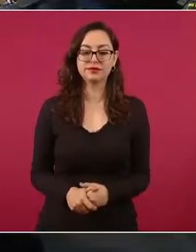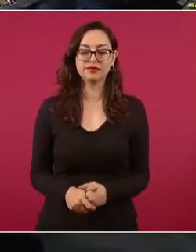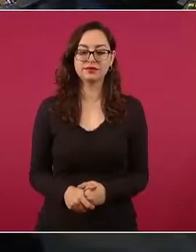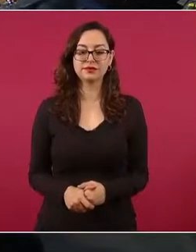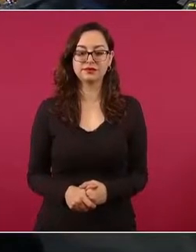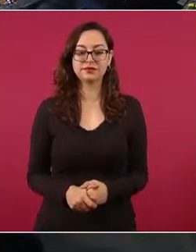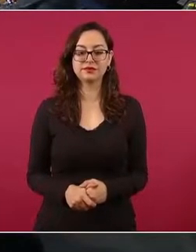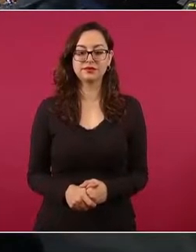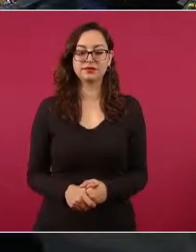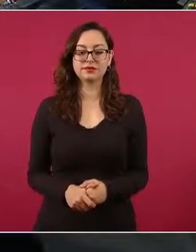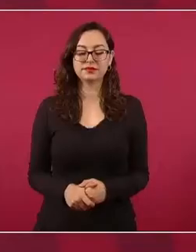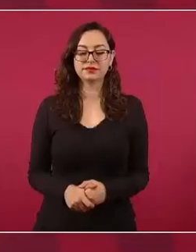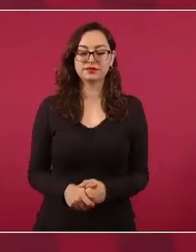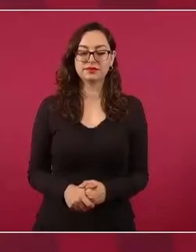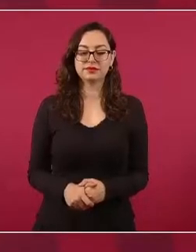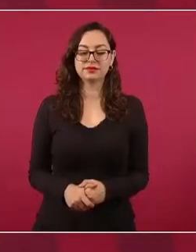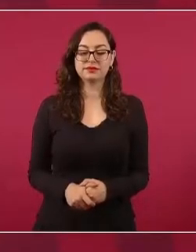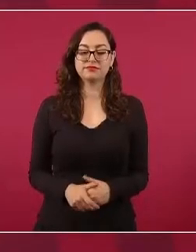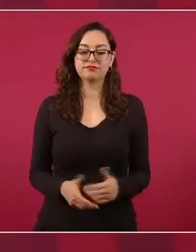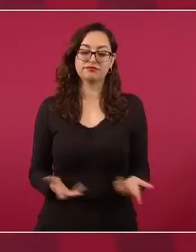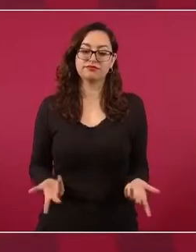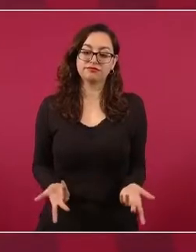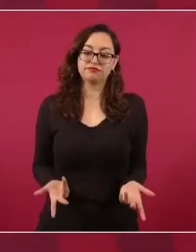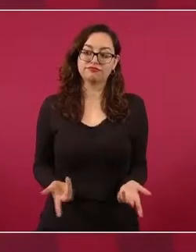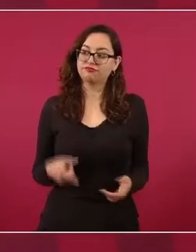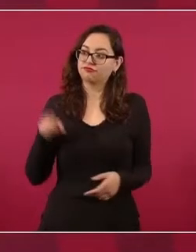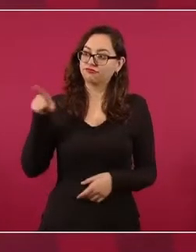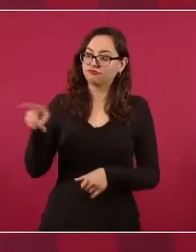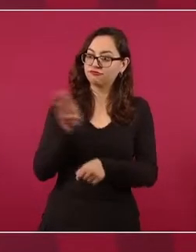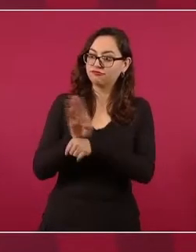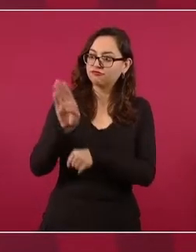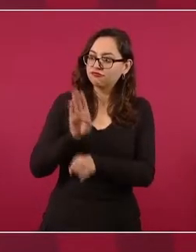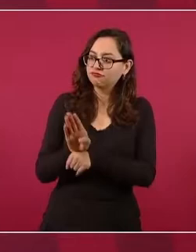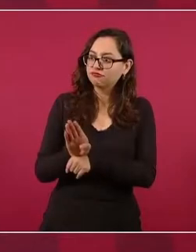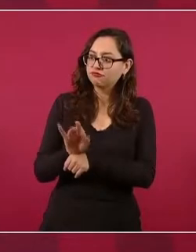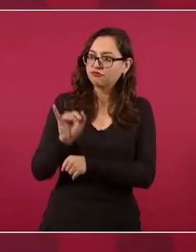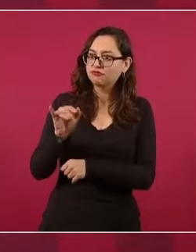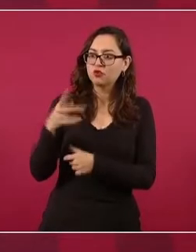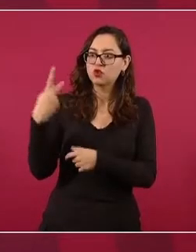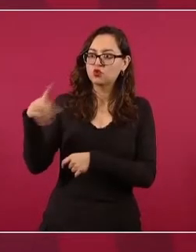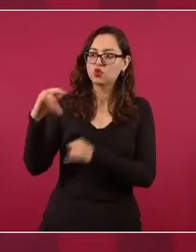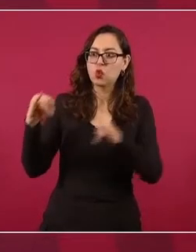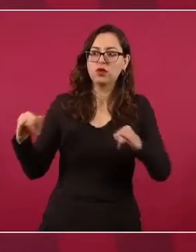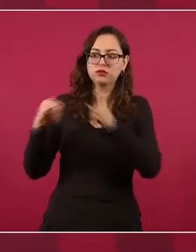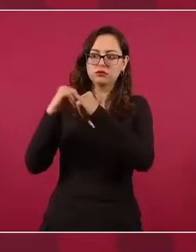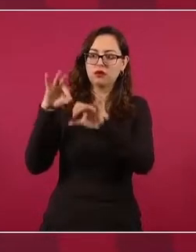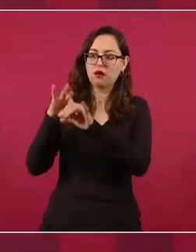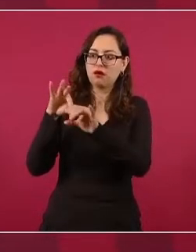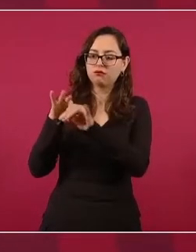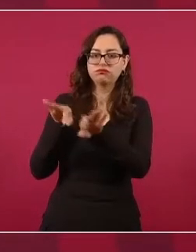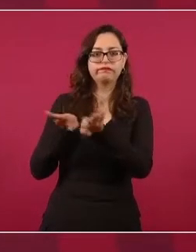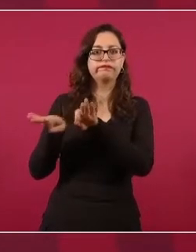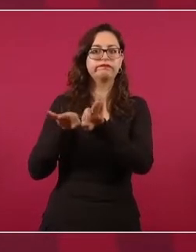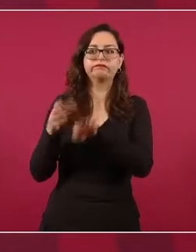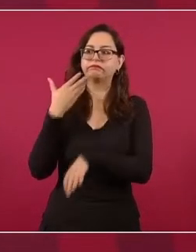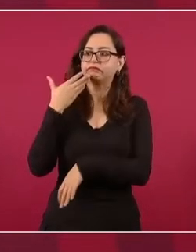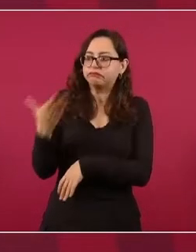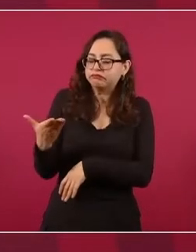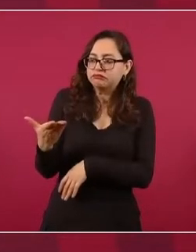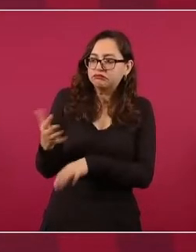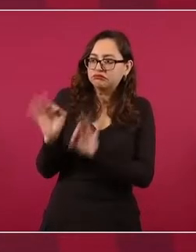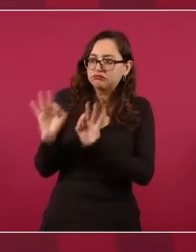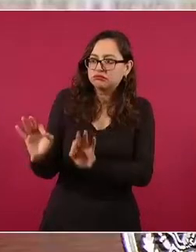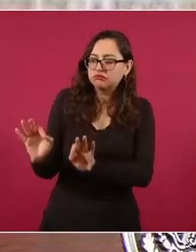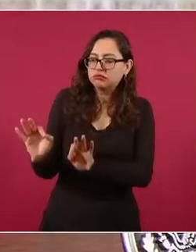analizar cómo le hacen.